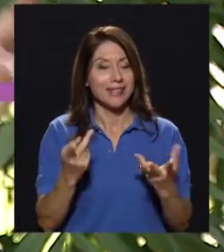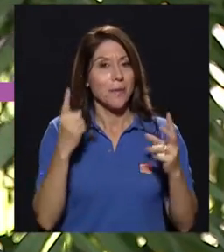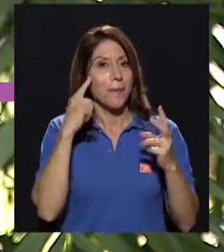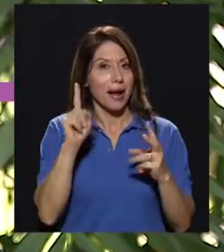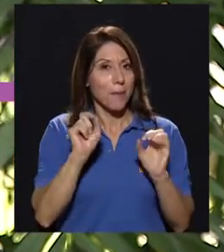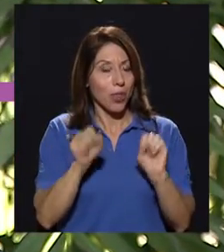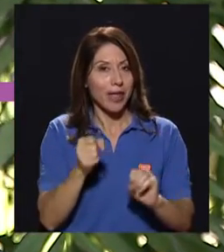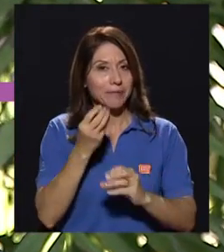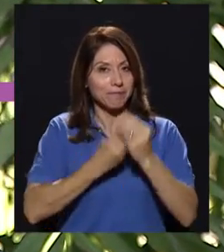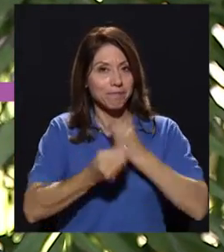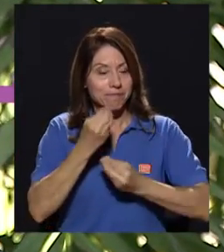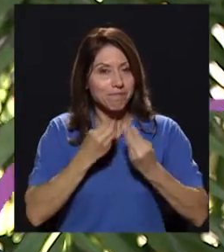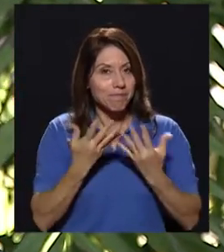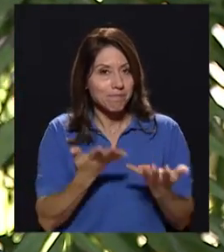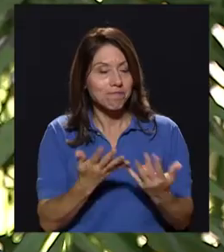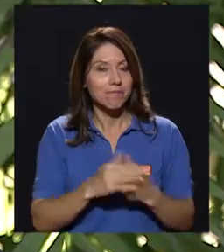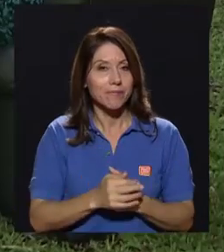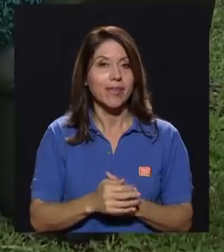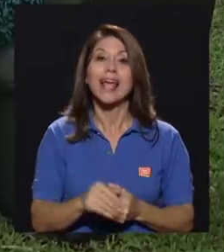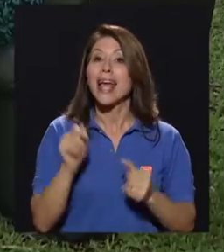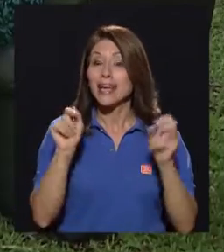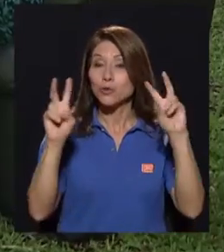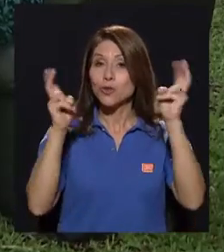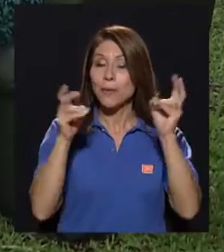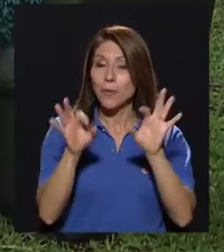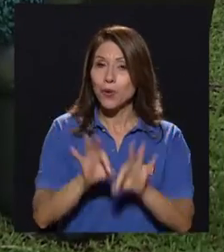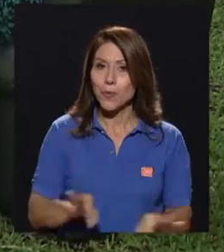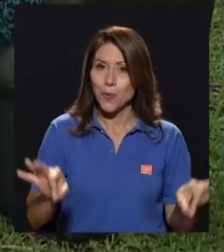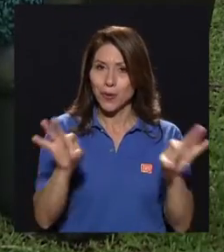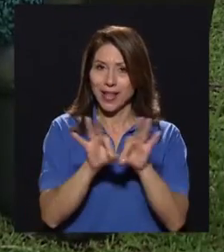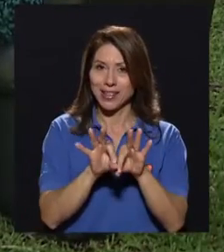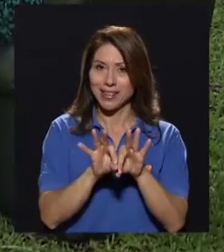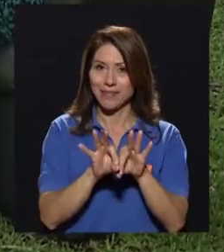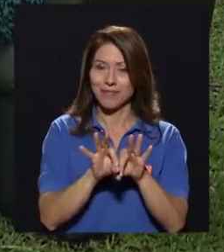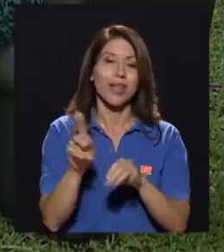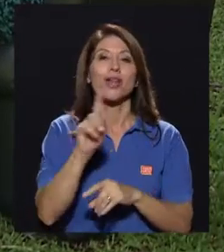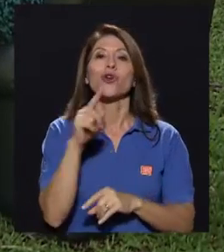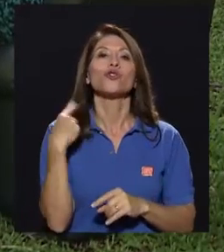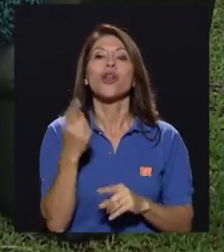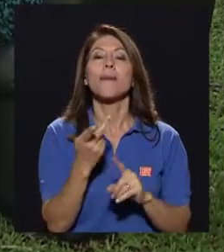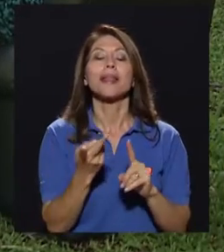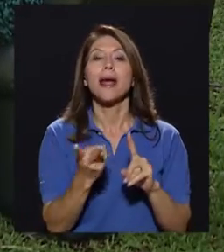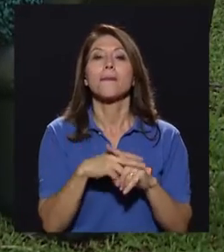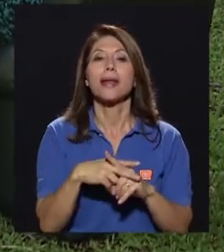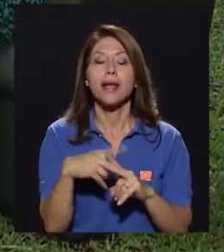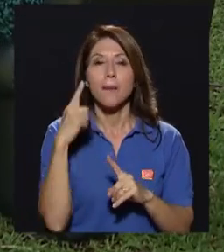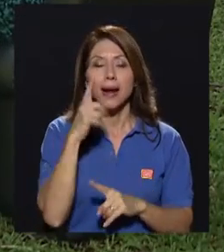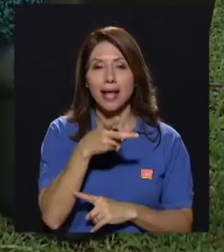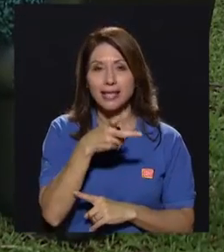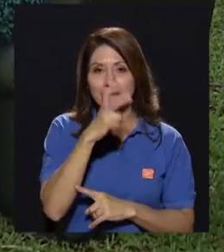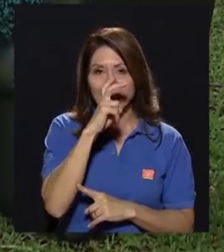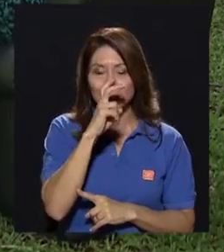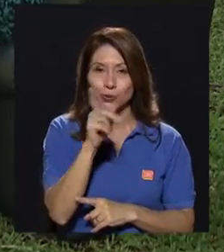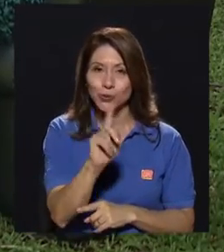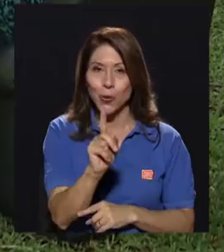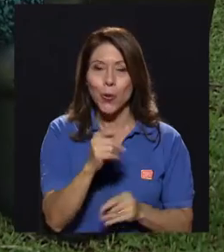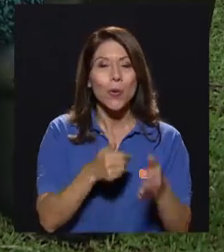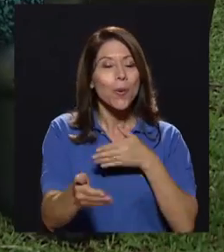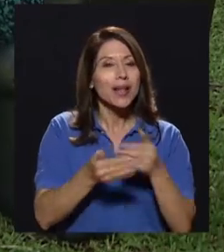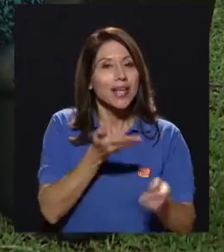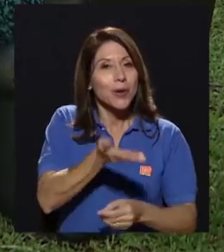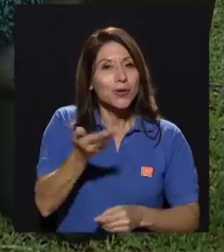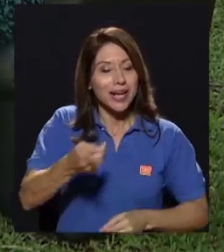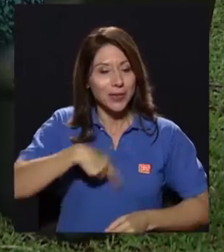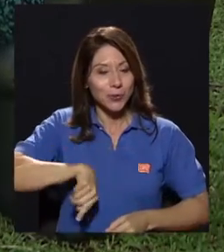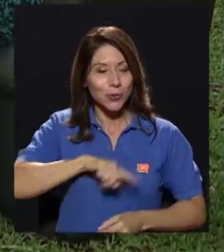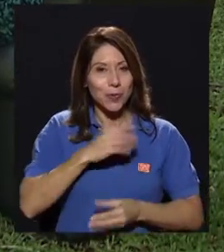¿De llegar al alimento del vegano? Eso es un tema muy importante porque no solo aplica para insectos, aplica para cualquier cosa que vamos